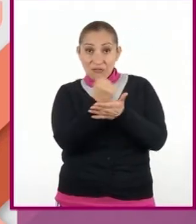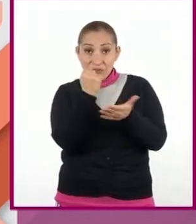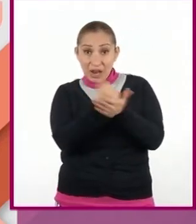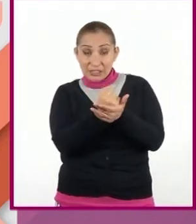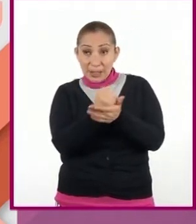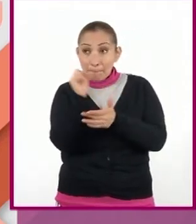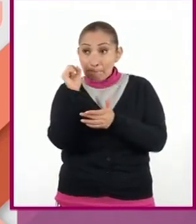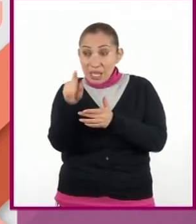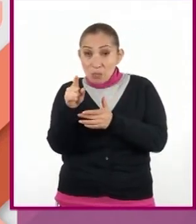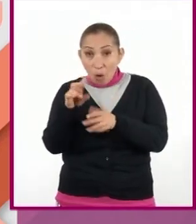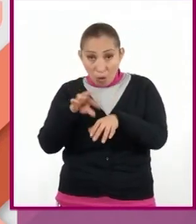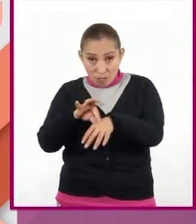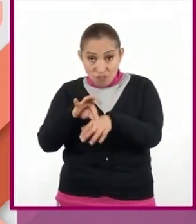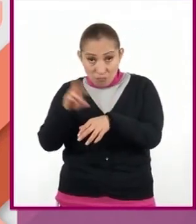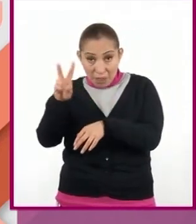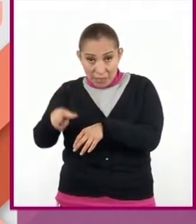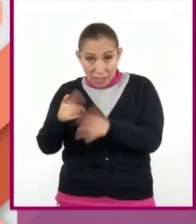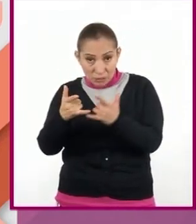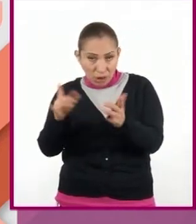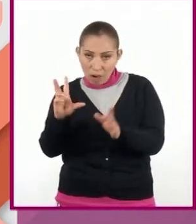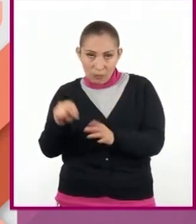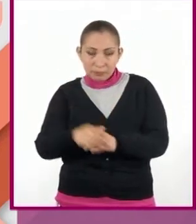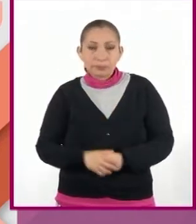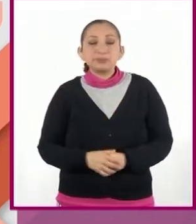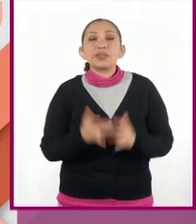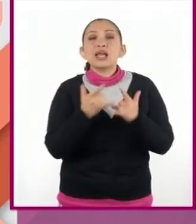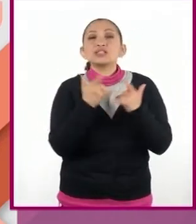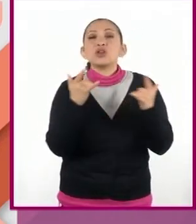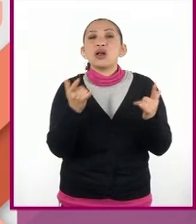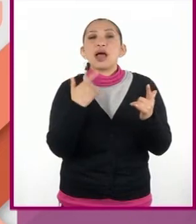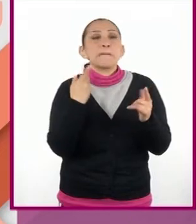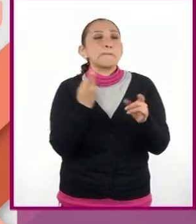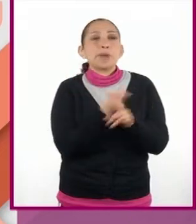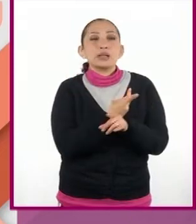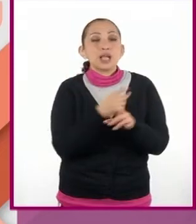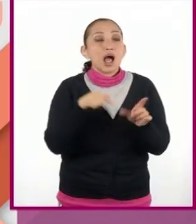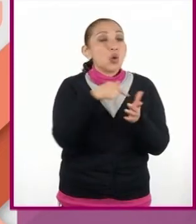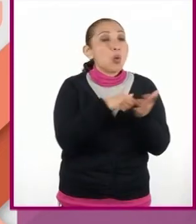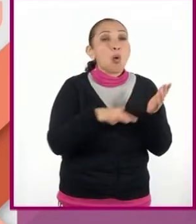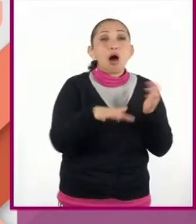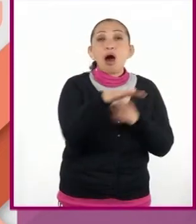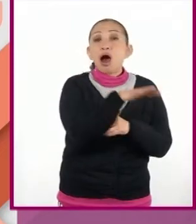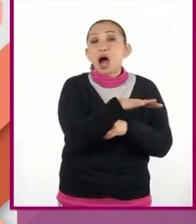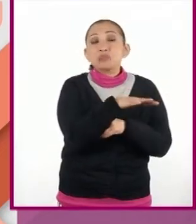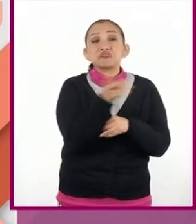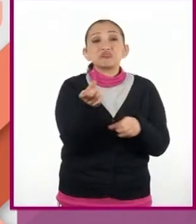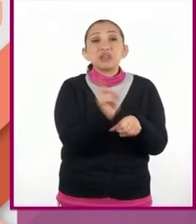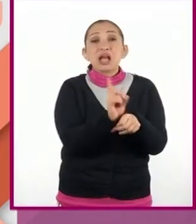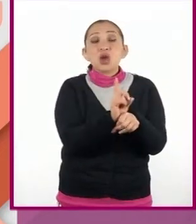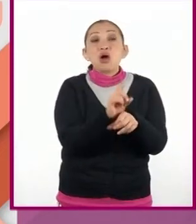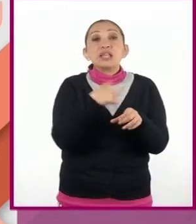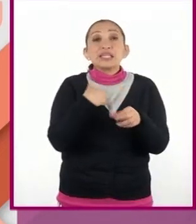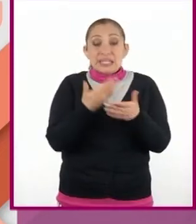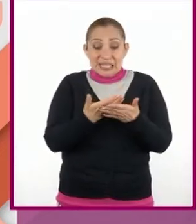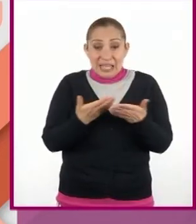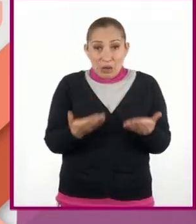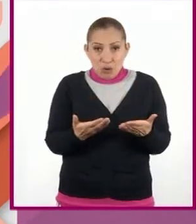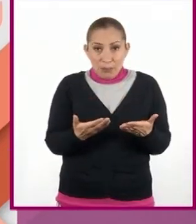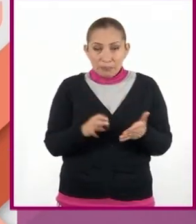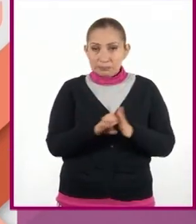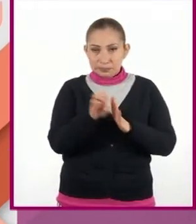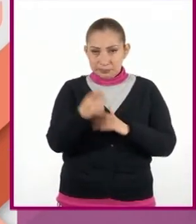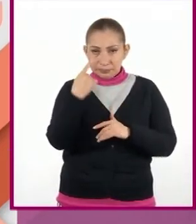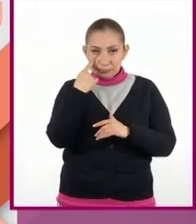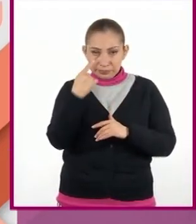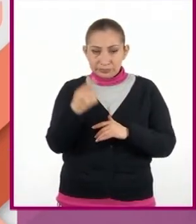esté basada en hechos reales. Las historias suelen desarrollarse en lugares cotidianos y en un contexto presente. Por